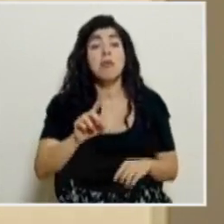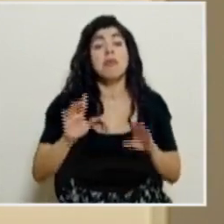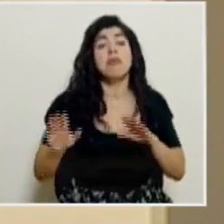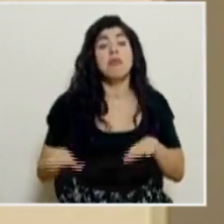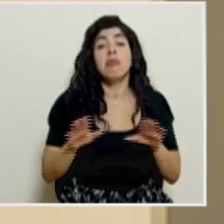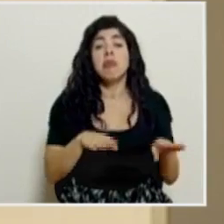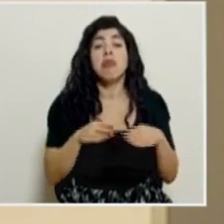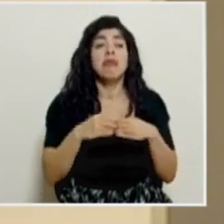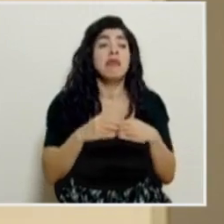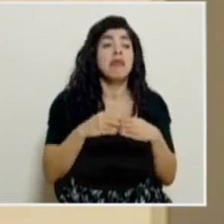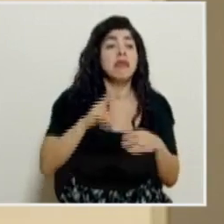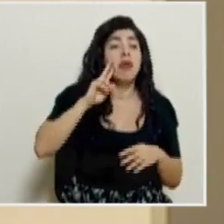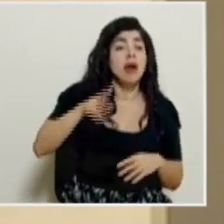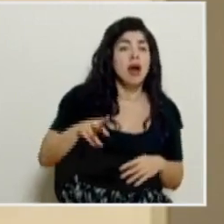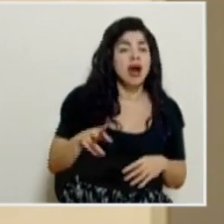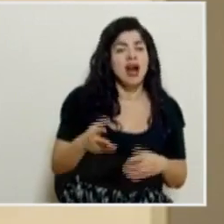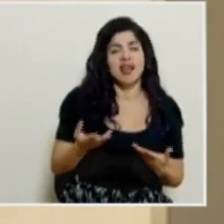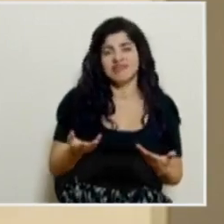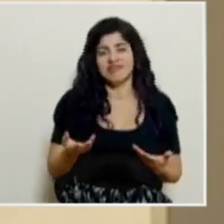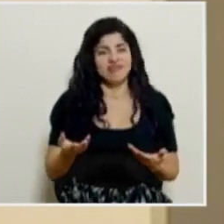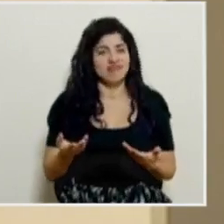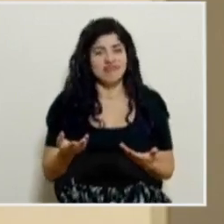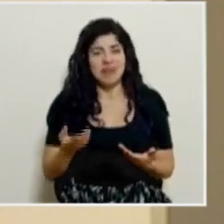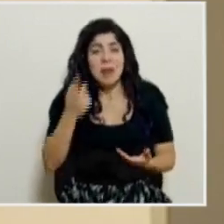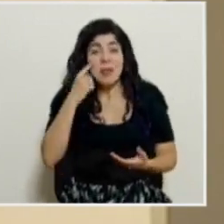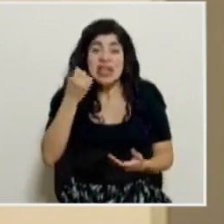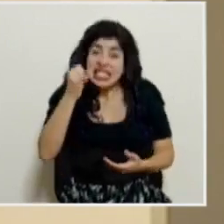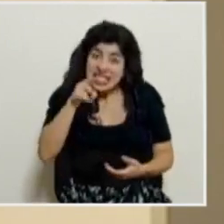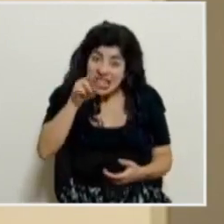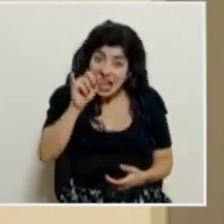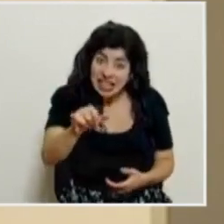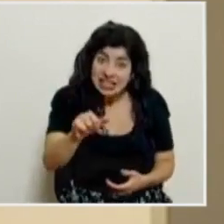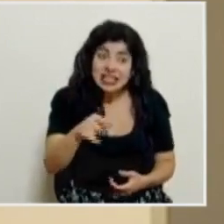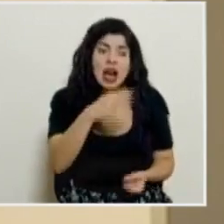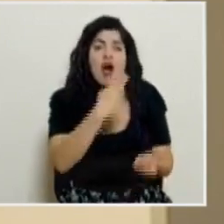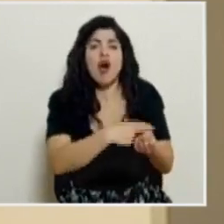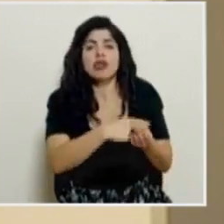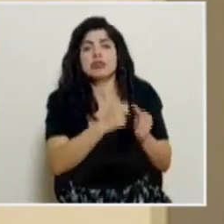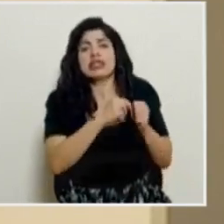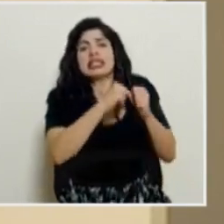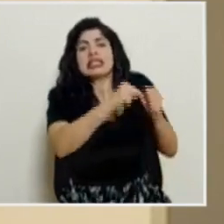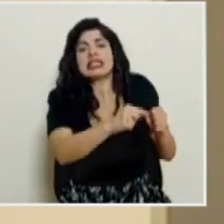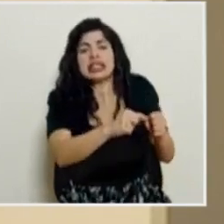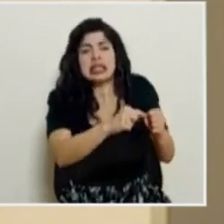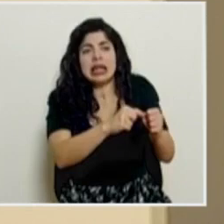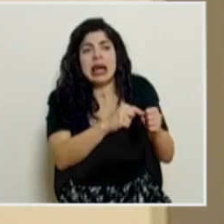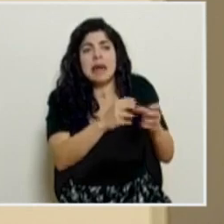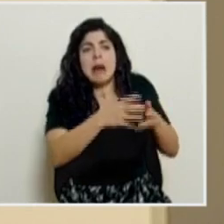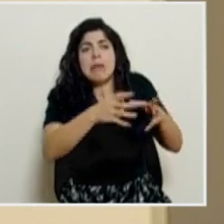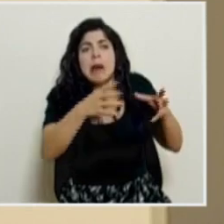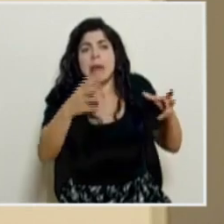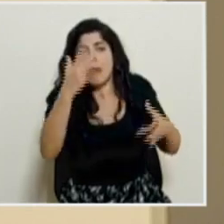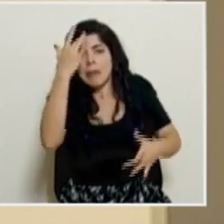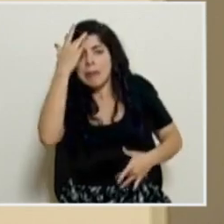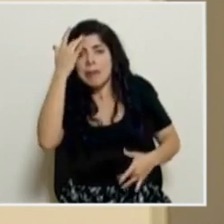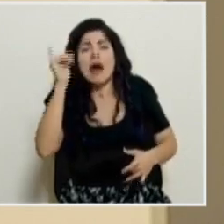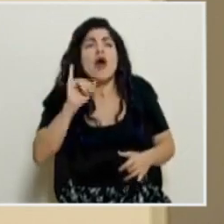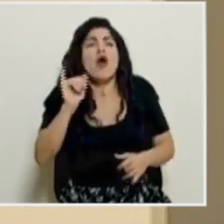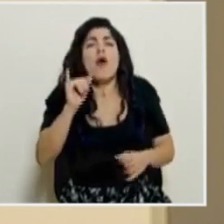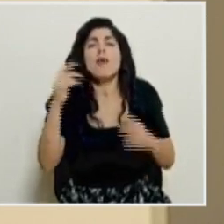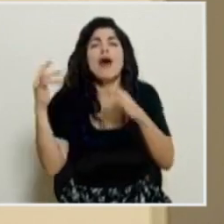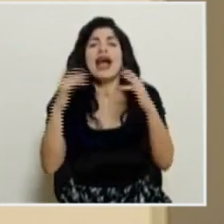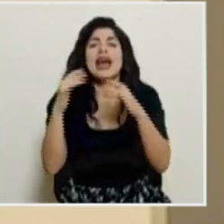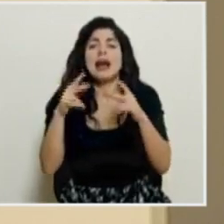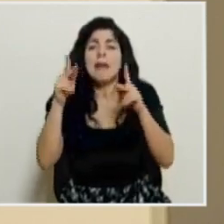porque de lo contrario seguirán nuestros hospitales llenándose de personas ya lesionadas, como si esto fuese una guerra.